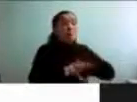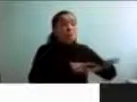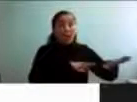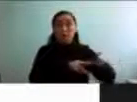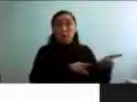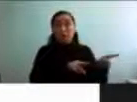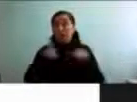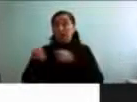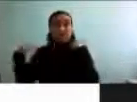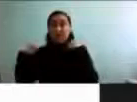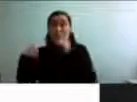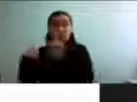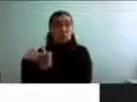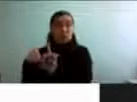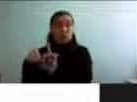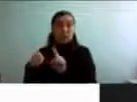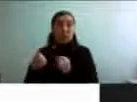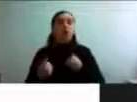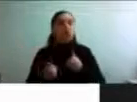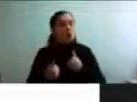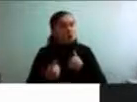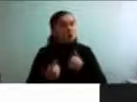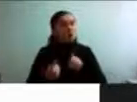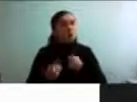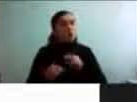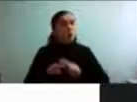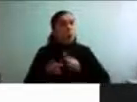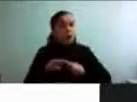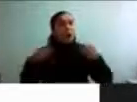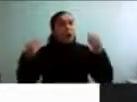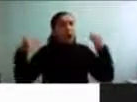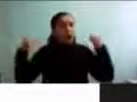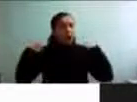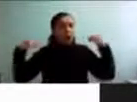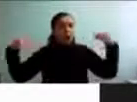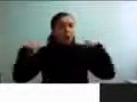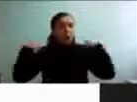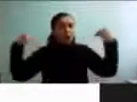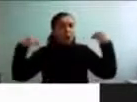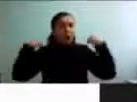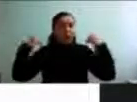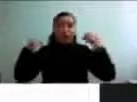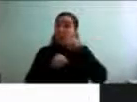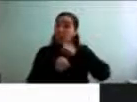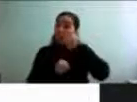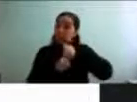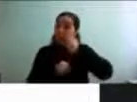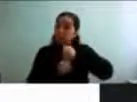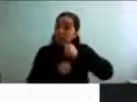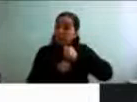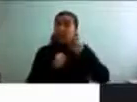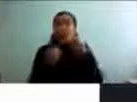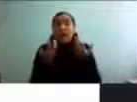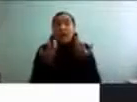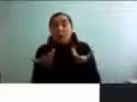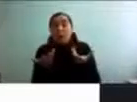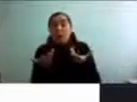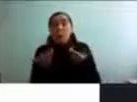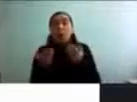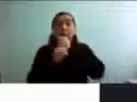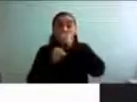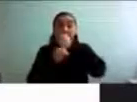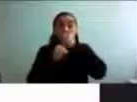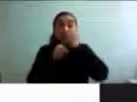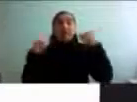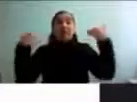mayor, estoy realizando ejercicio, está yendo quizás a un taller, o está yendo a taller de ejercicio físico,